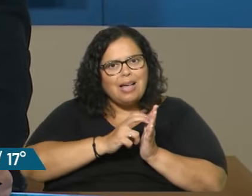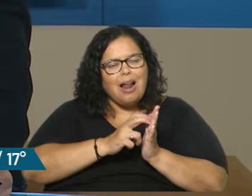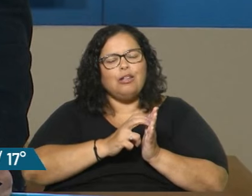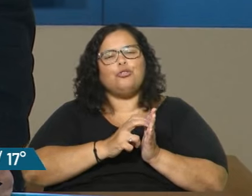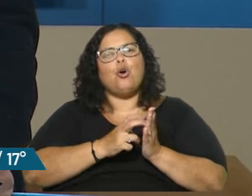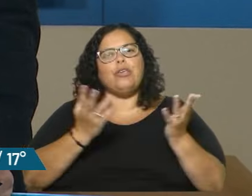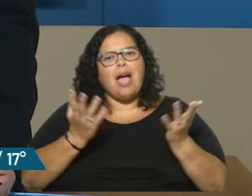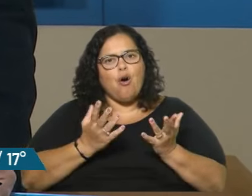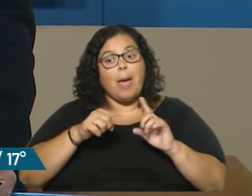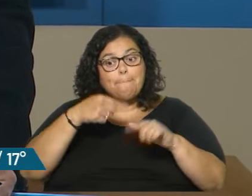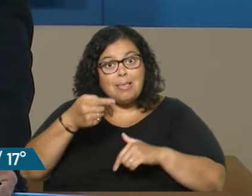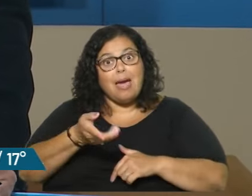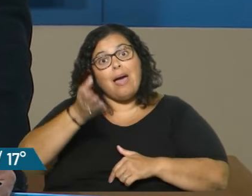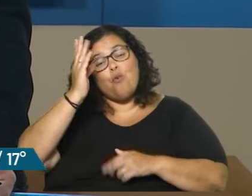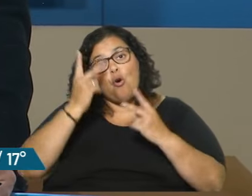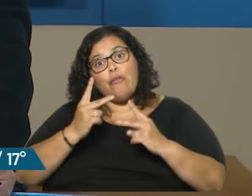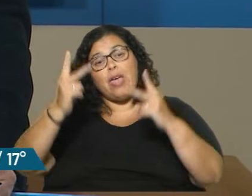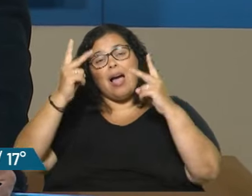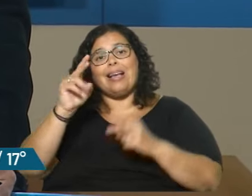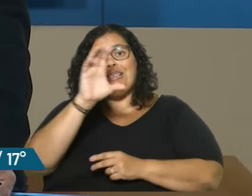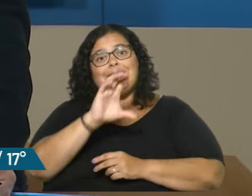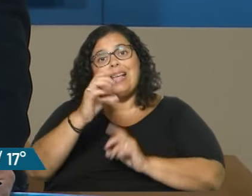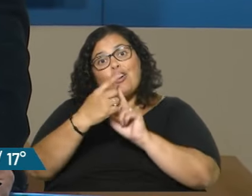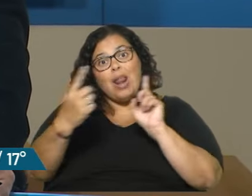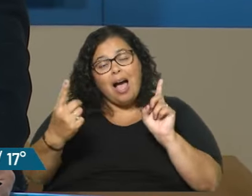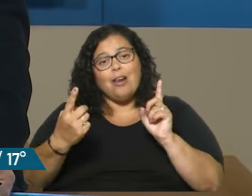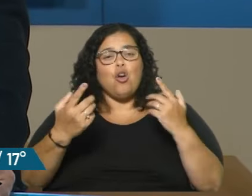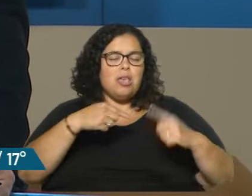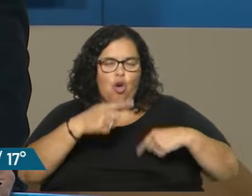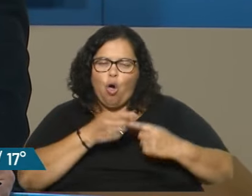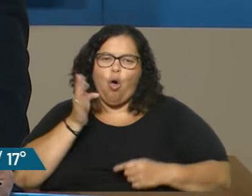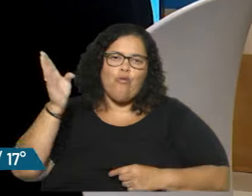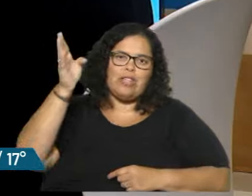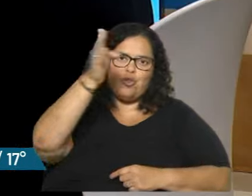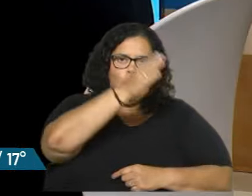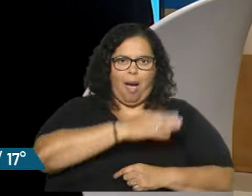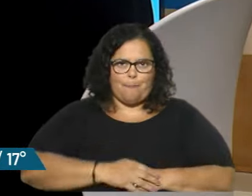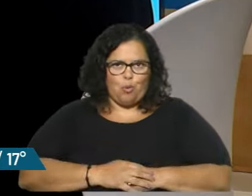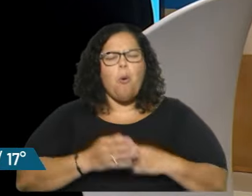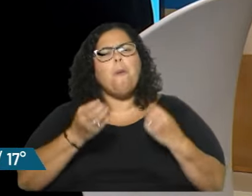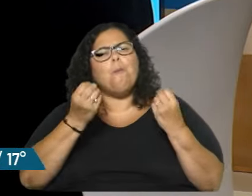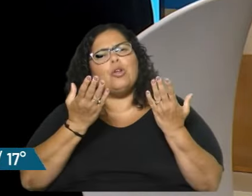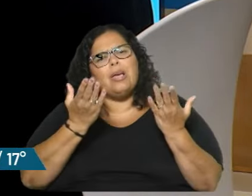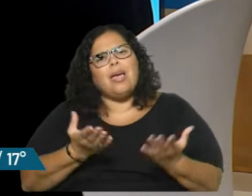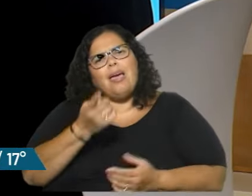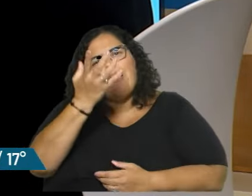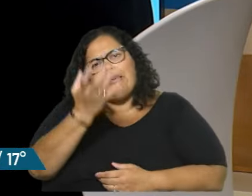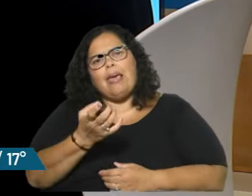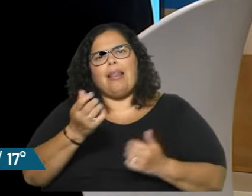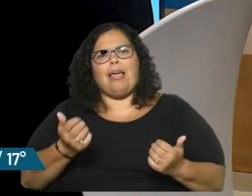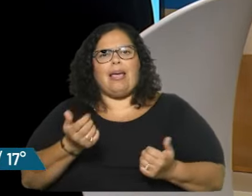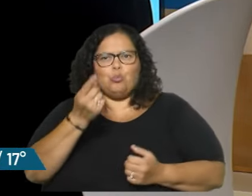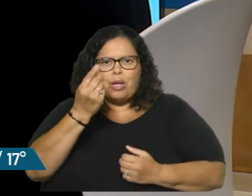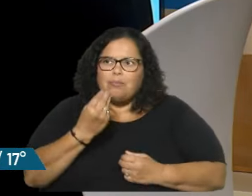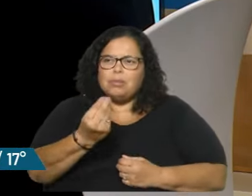Bueno, ahora mañana ya estoy viajando para Cerro Largo, así que continuamos. ¿Por qué quieres ser presidente de Uruguay? ¿Partido nuevo,